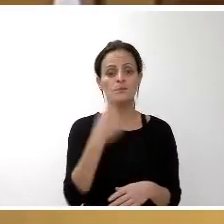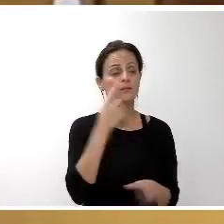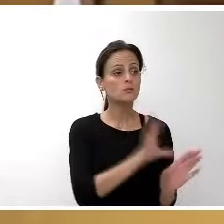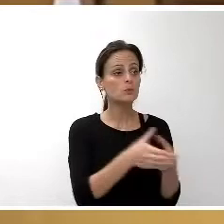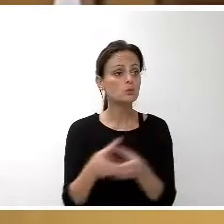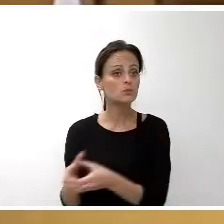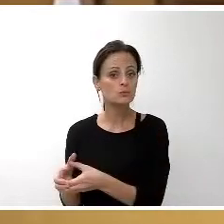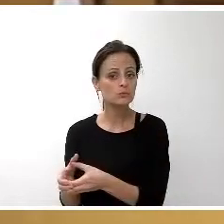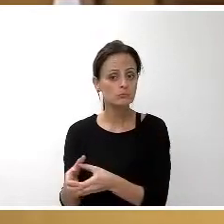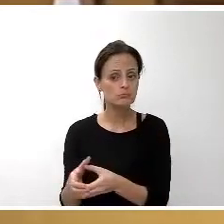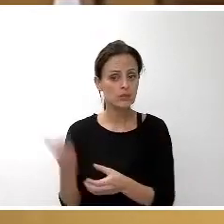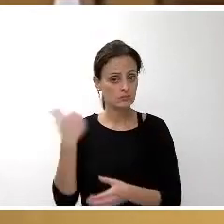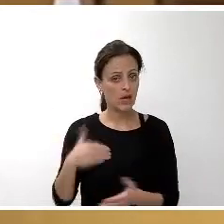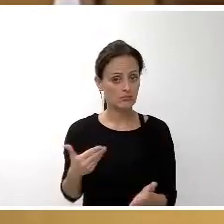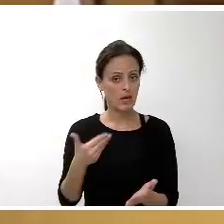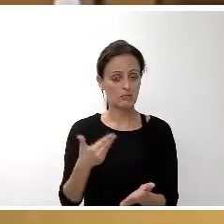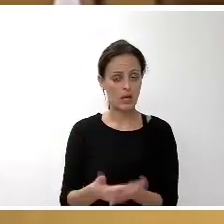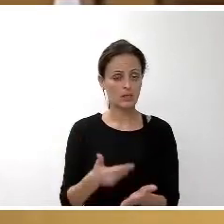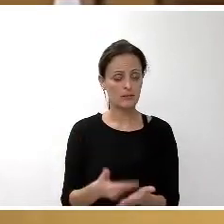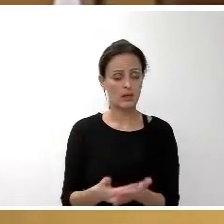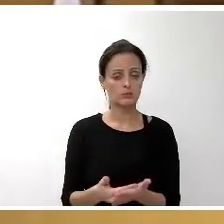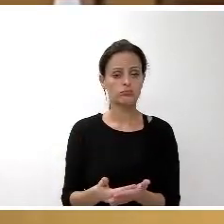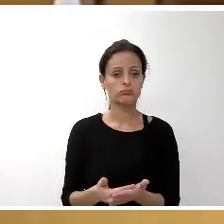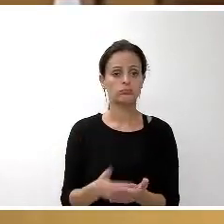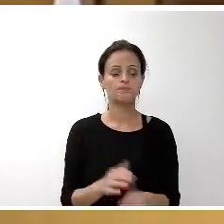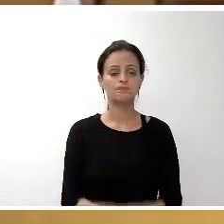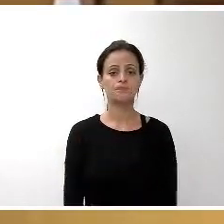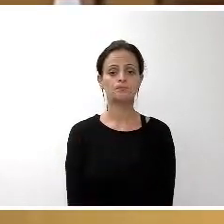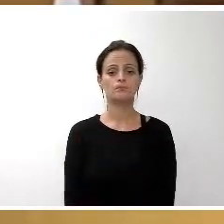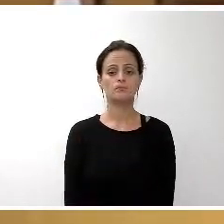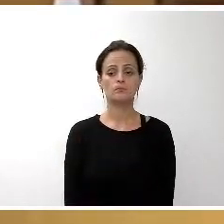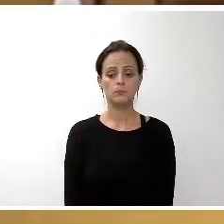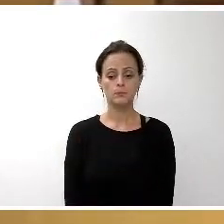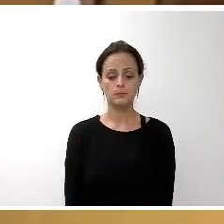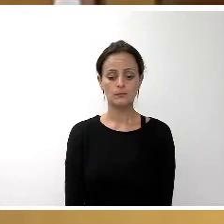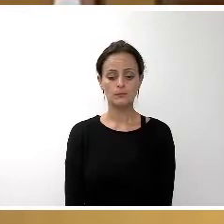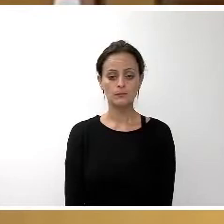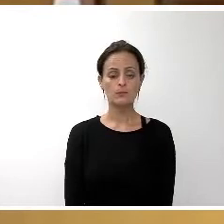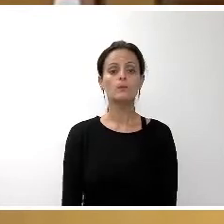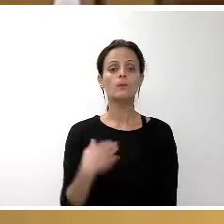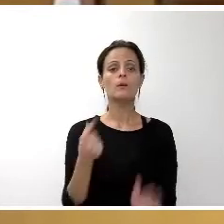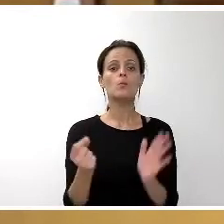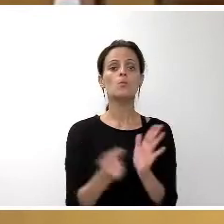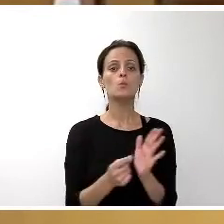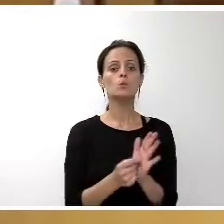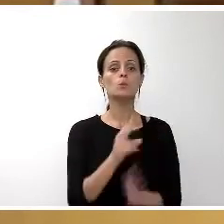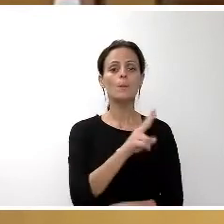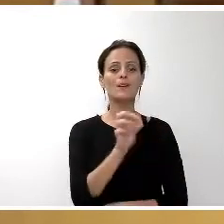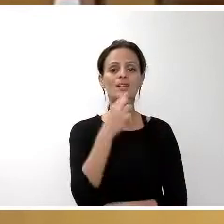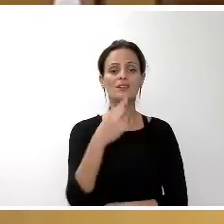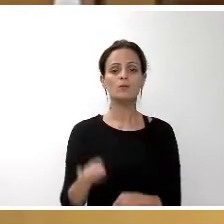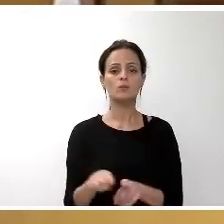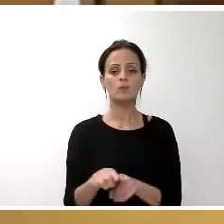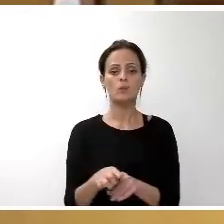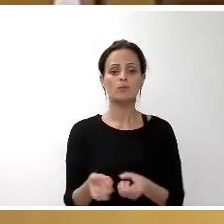Queda enterado y ratificado este punto por parte del Pleno. El punto 20. De acción de cuenta al